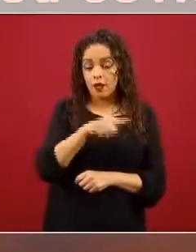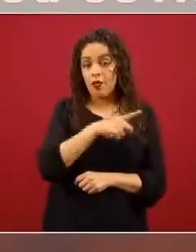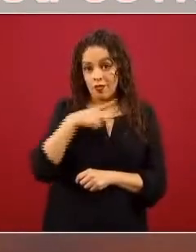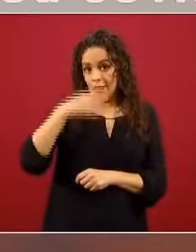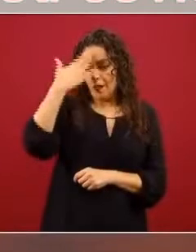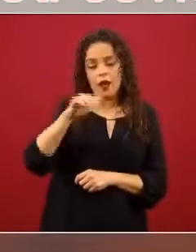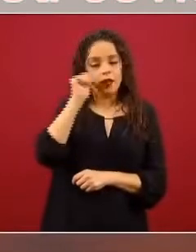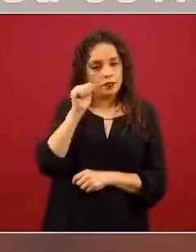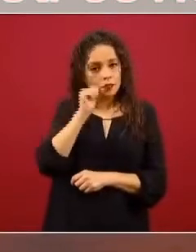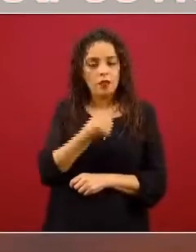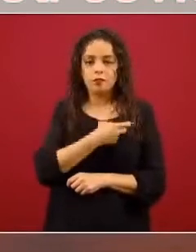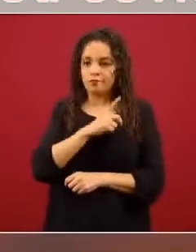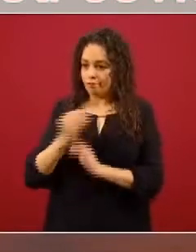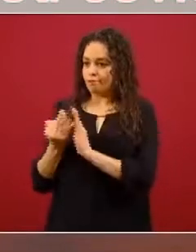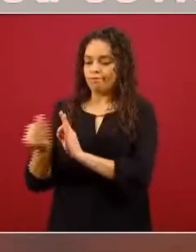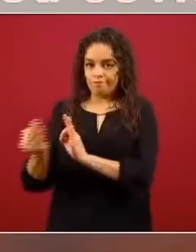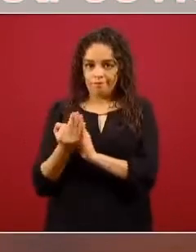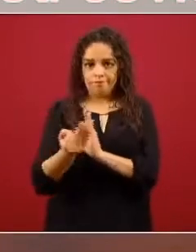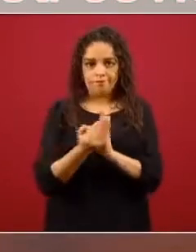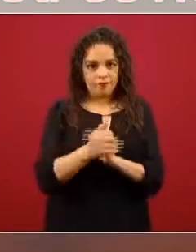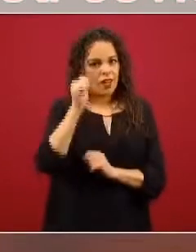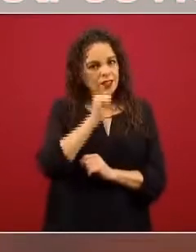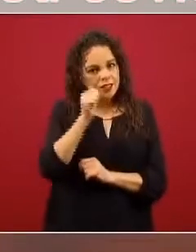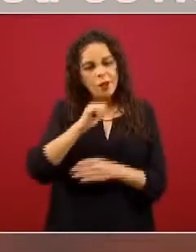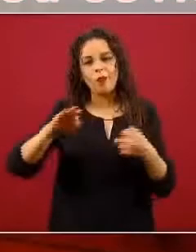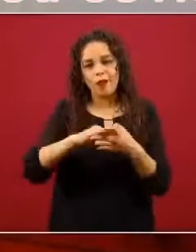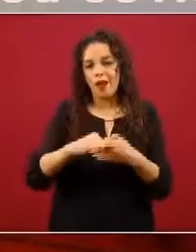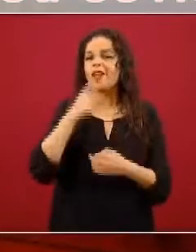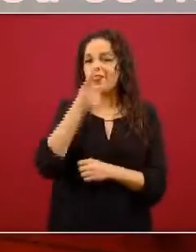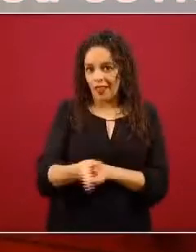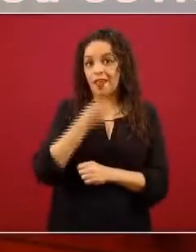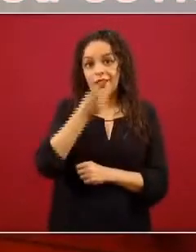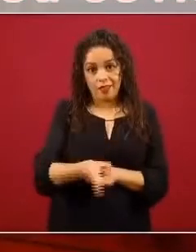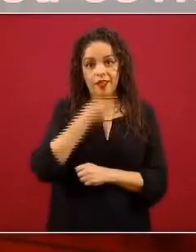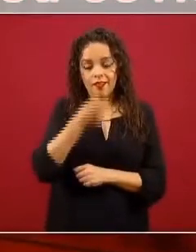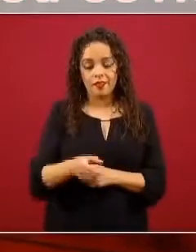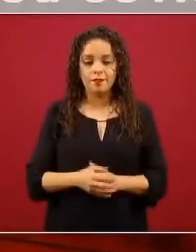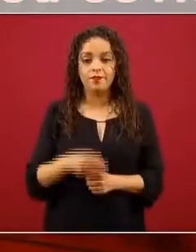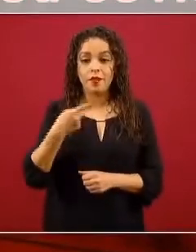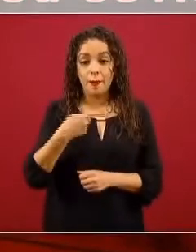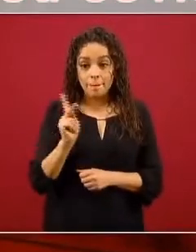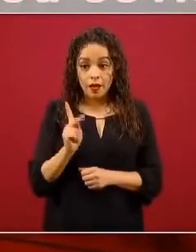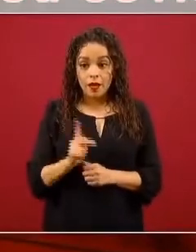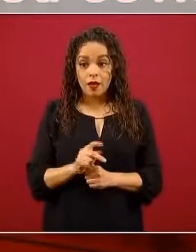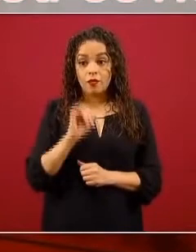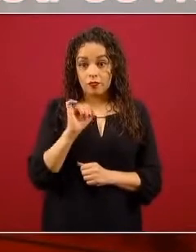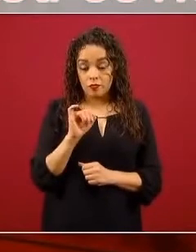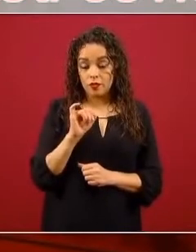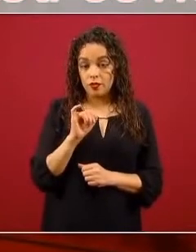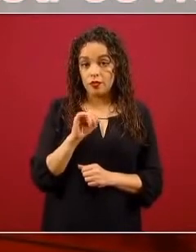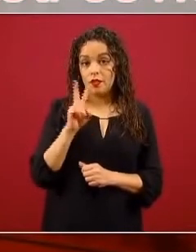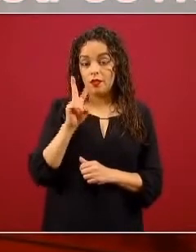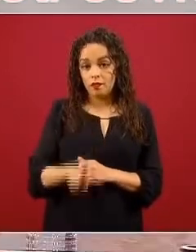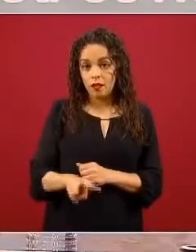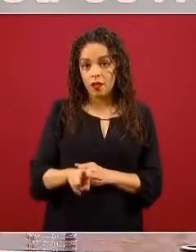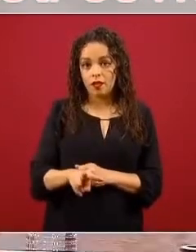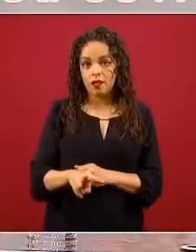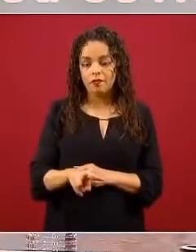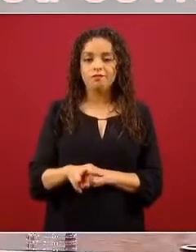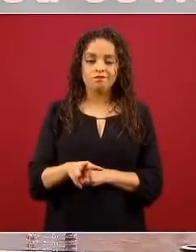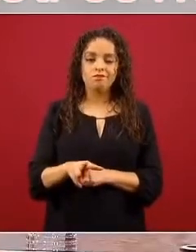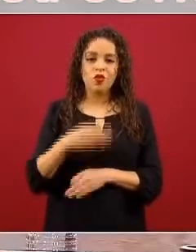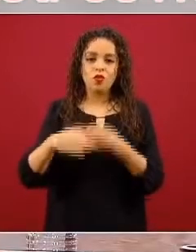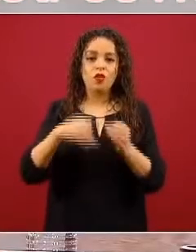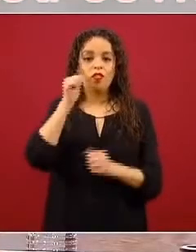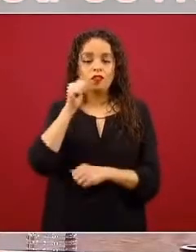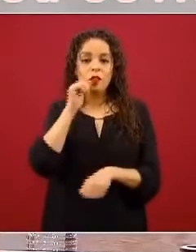distancia que tanto hemos hablado. Pero lo que sí es que es muy factible que me esté haciendo o tocando la cara o que